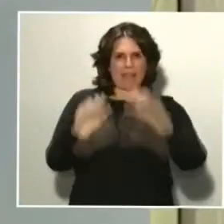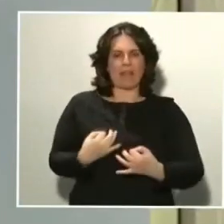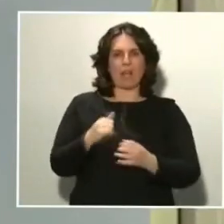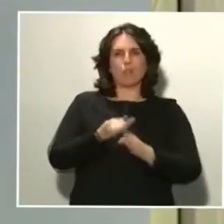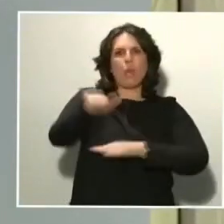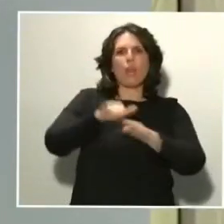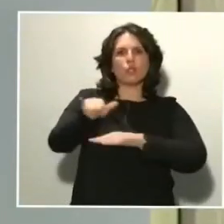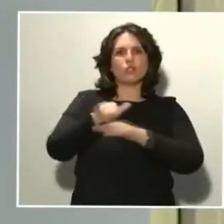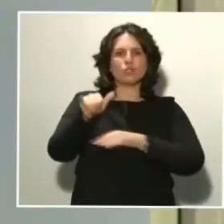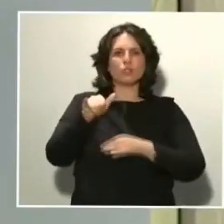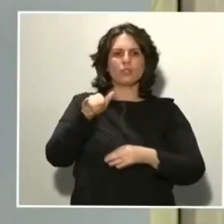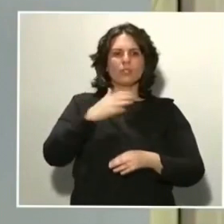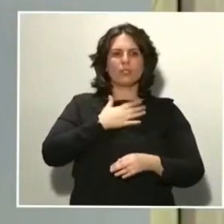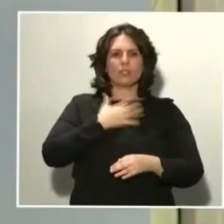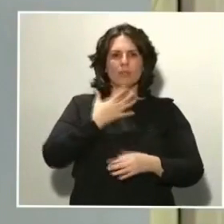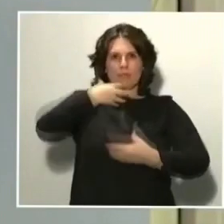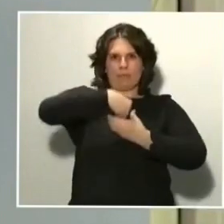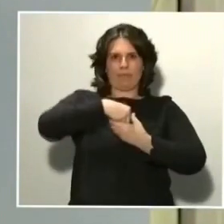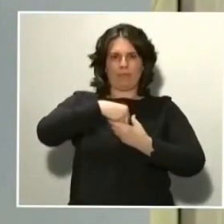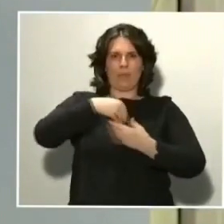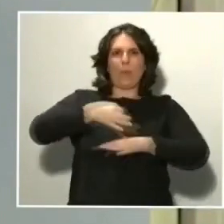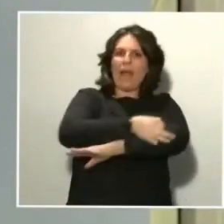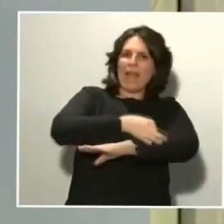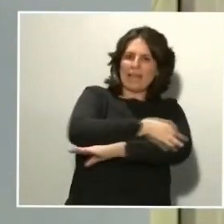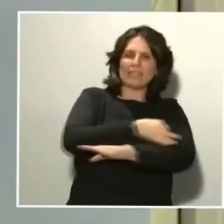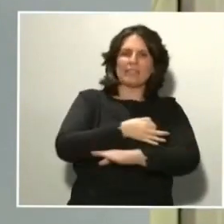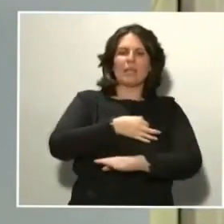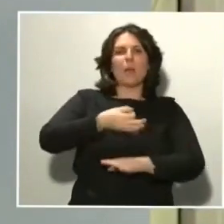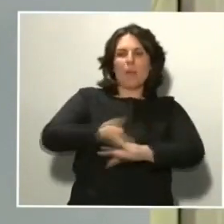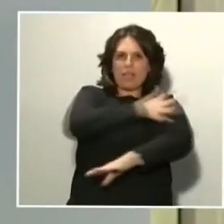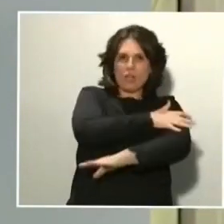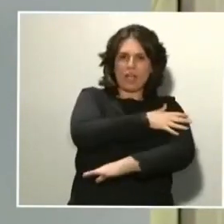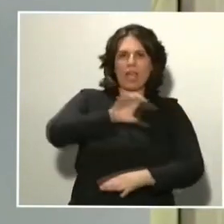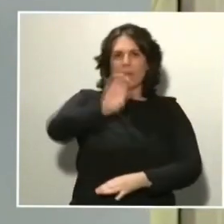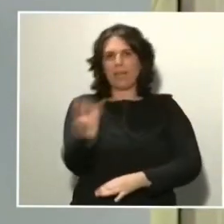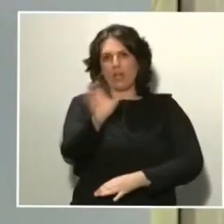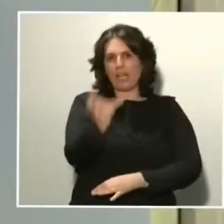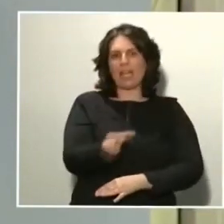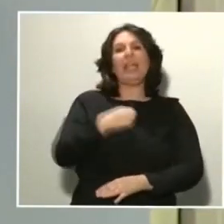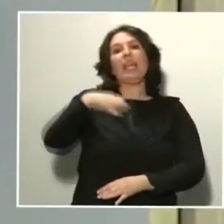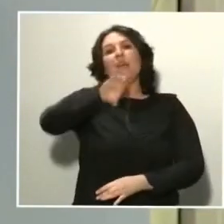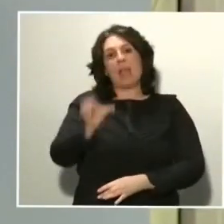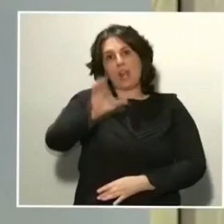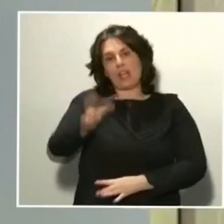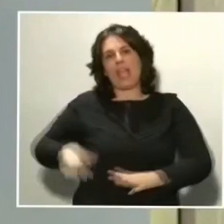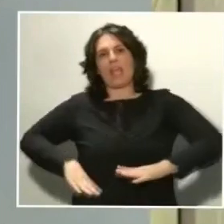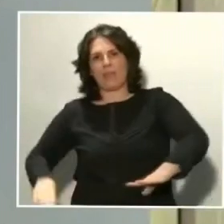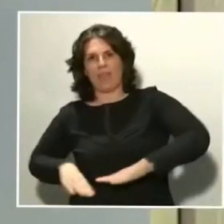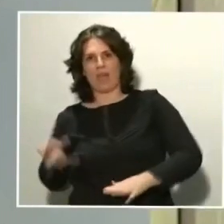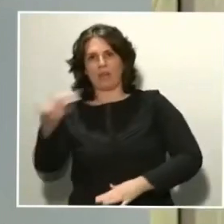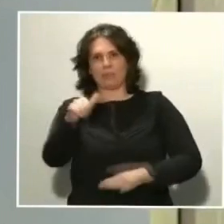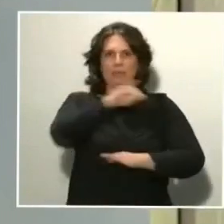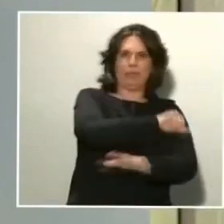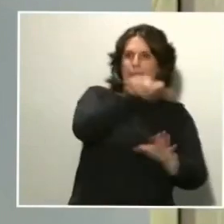dentro de Baleares, entre Mallorca y Menorca y Mallorca e Ibiza. Se ha procedido la adjudicación esta mañana